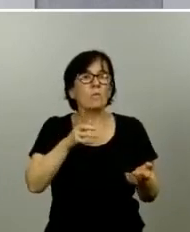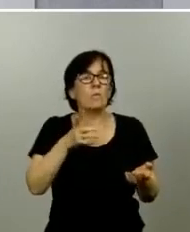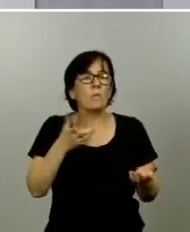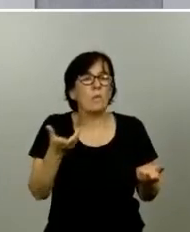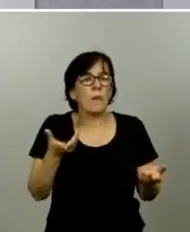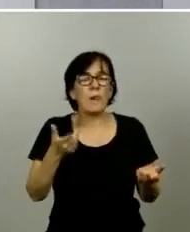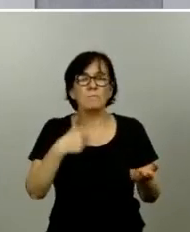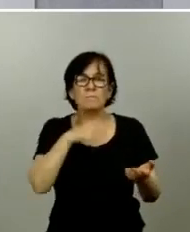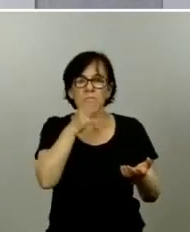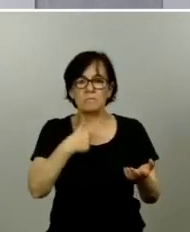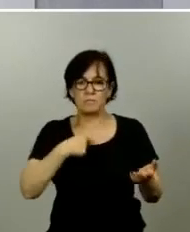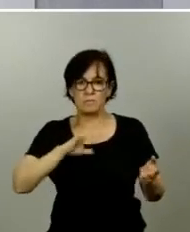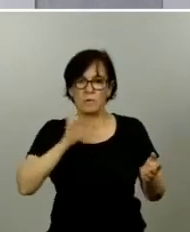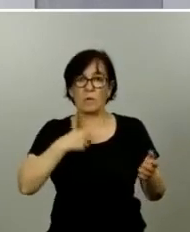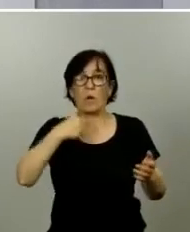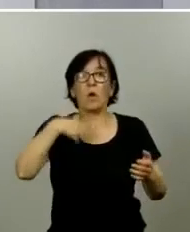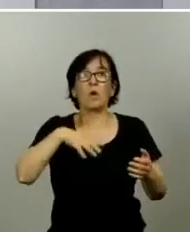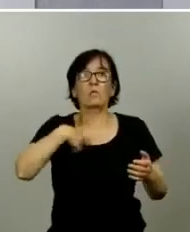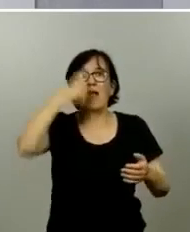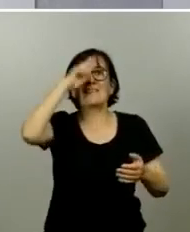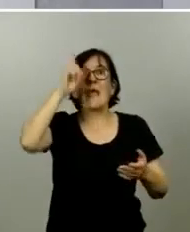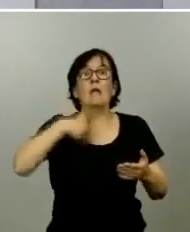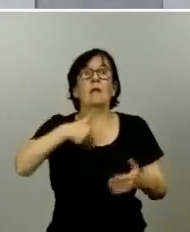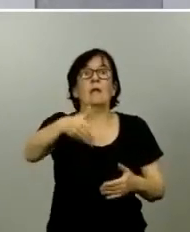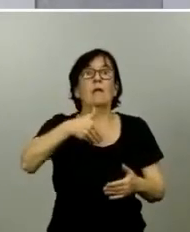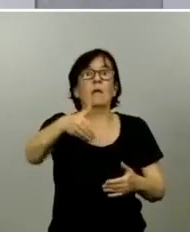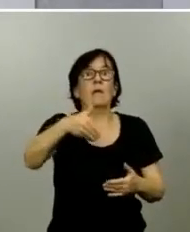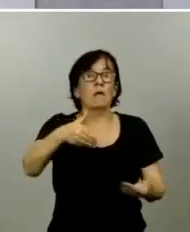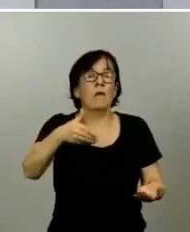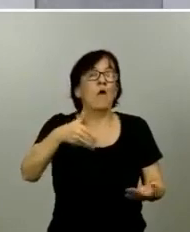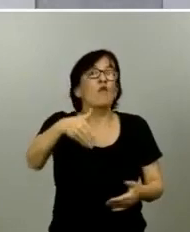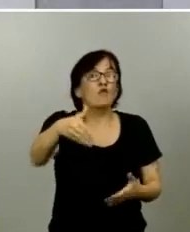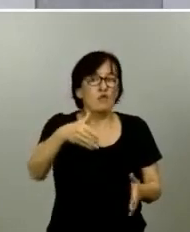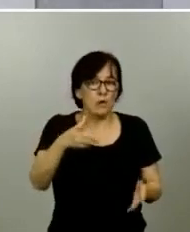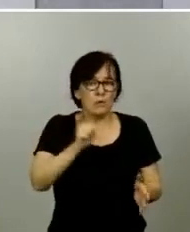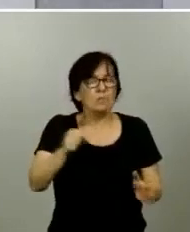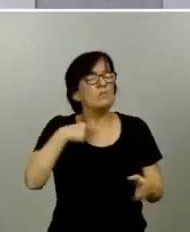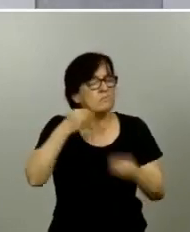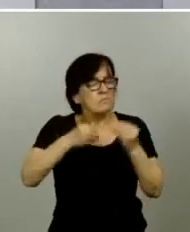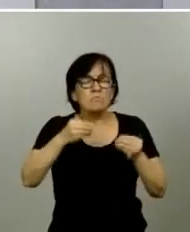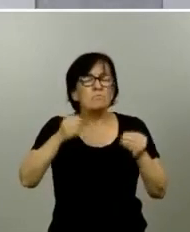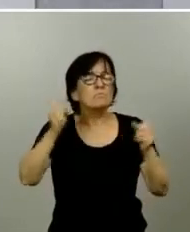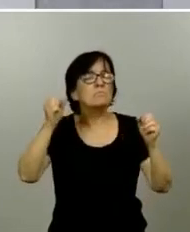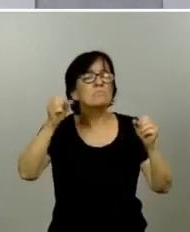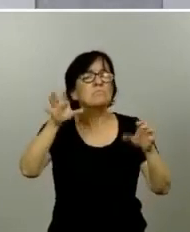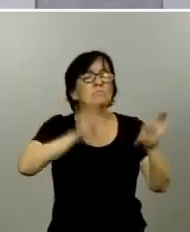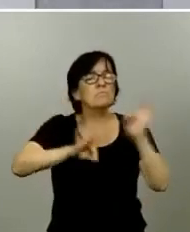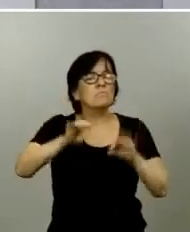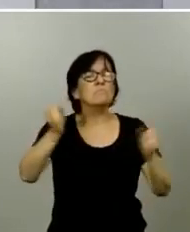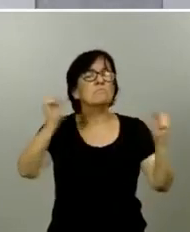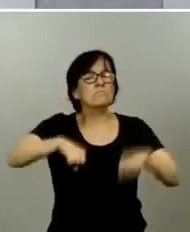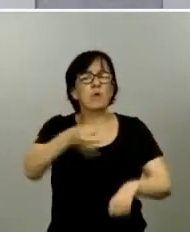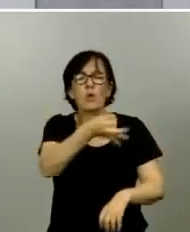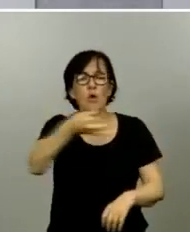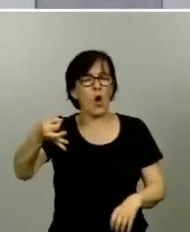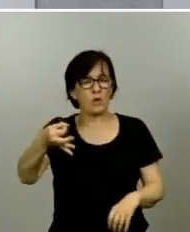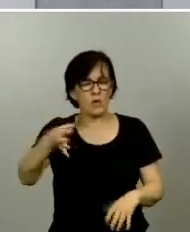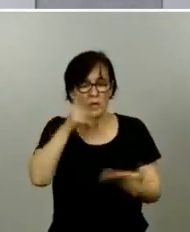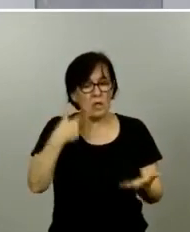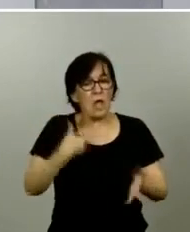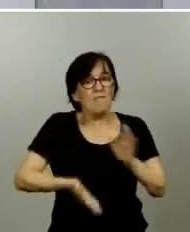atreverme a predecir lo que va a pasar en un futuro pero creo que se ha tomado una decisión correcta y que si las cosas van por la dirección